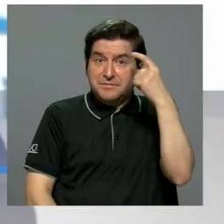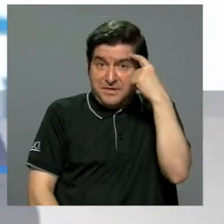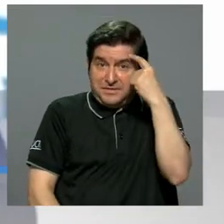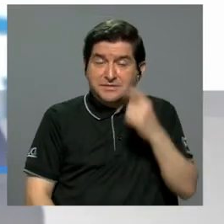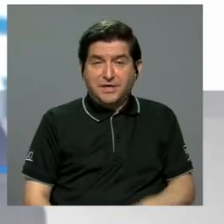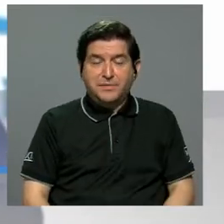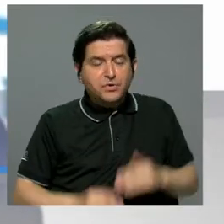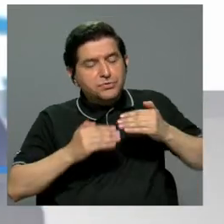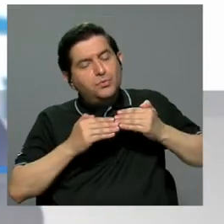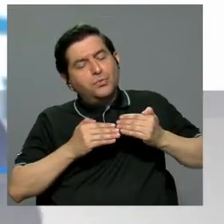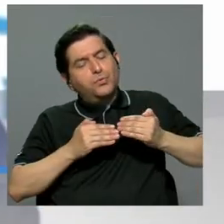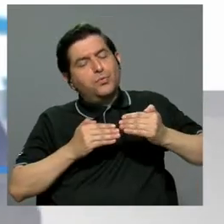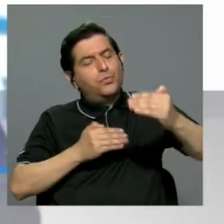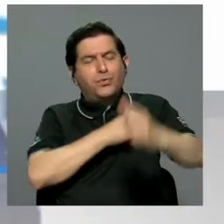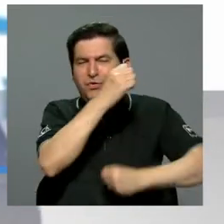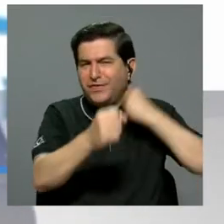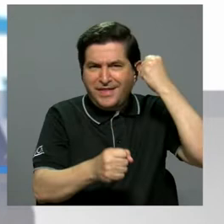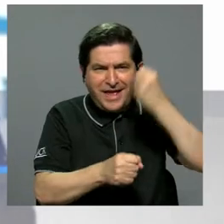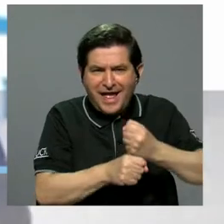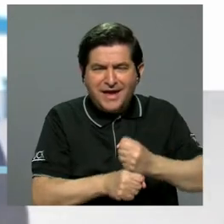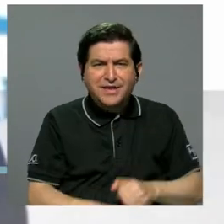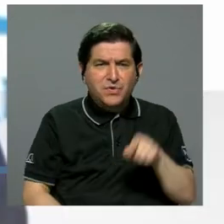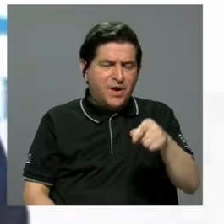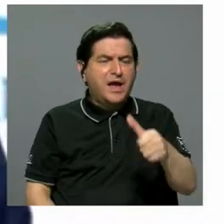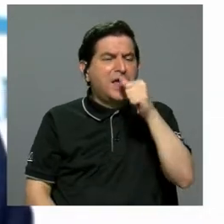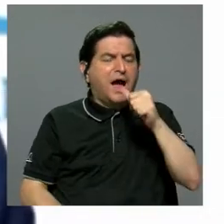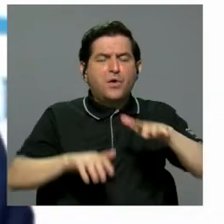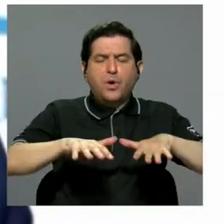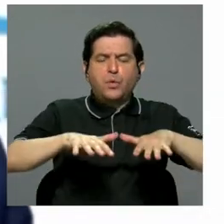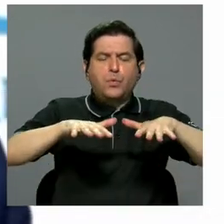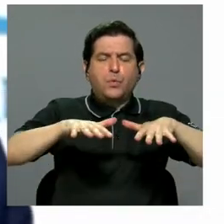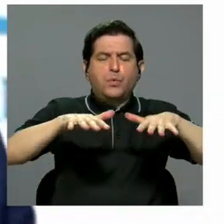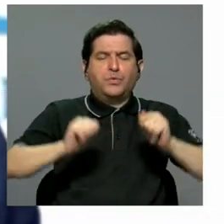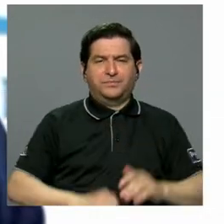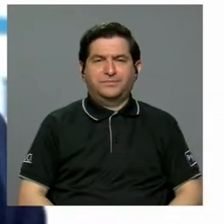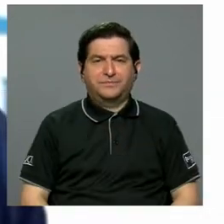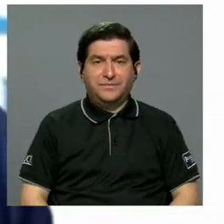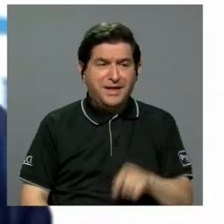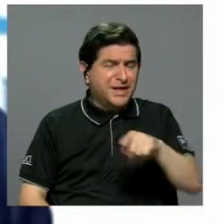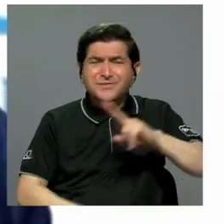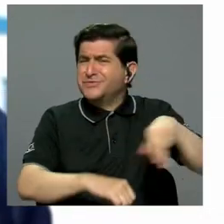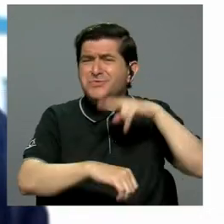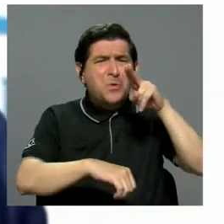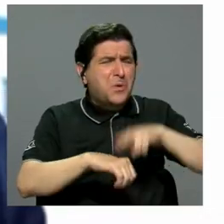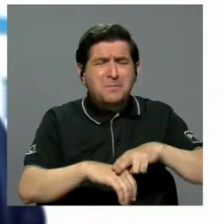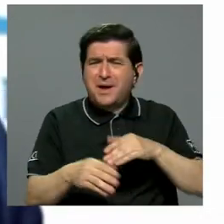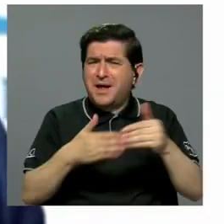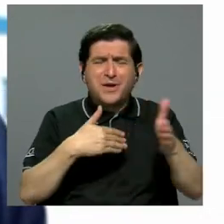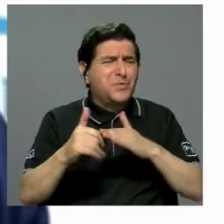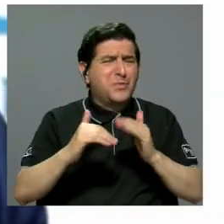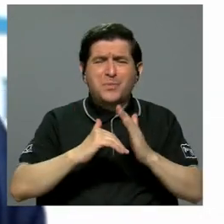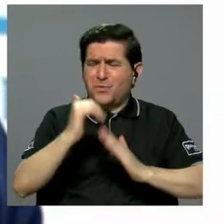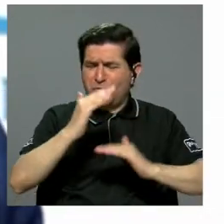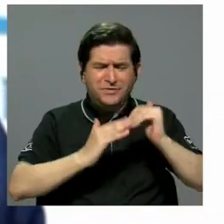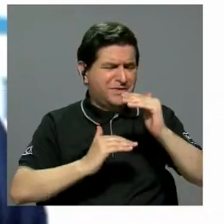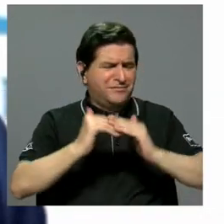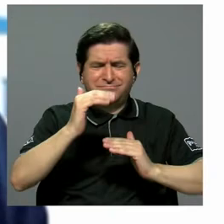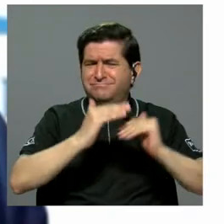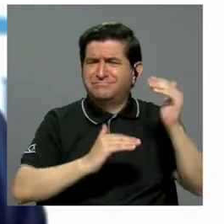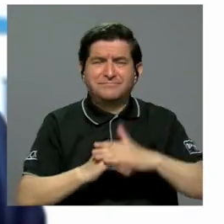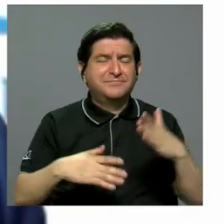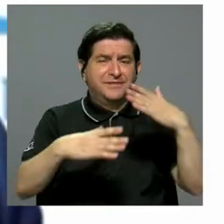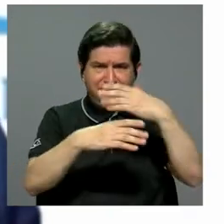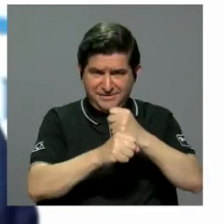todo el año se van acumulando aguas. Es un normal en cualquier construcción